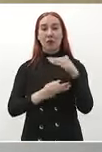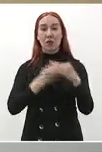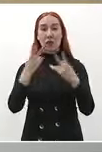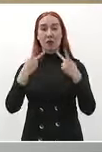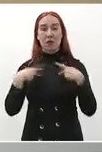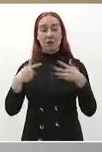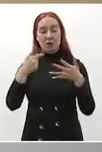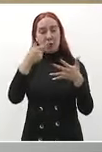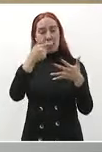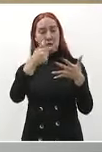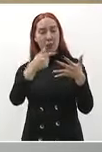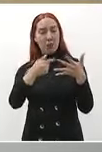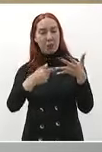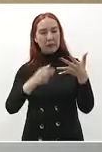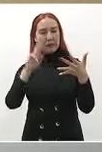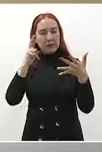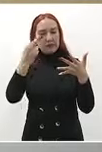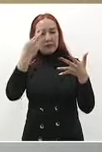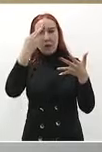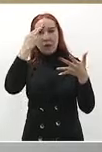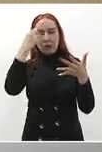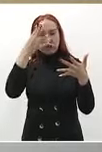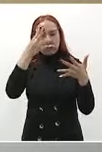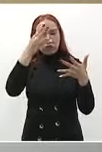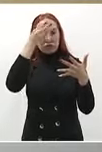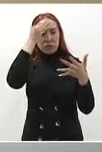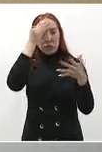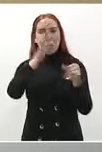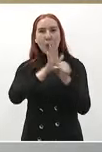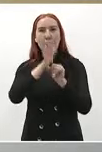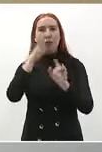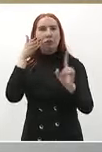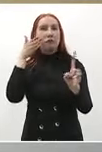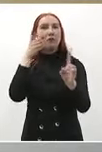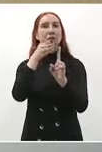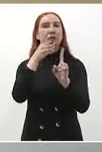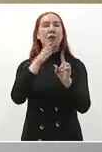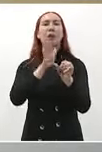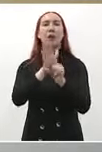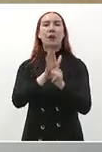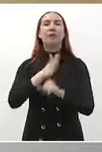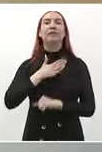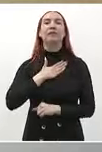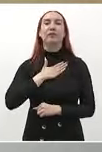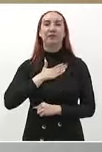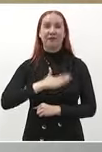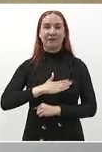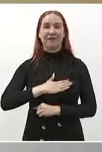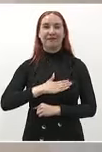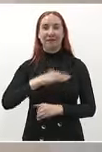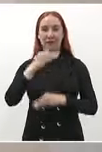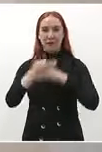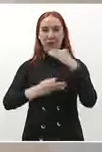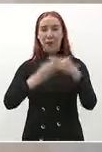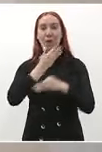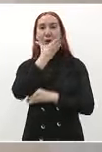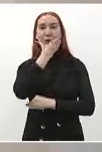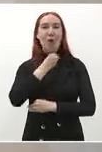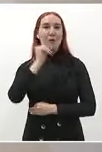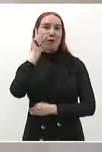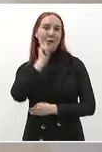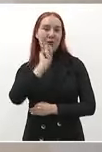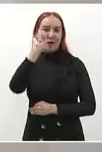analizamos su pensamiento lo que buscaban era la justicia para el pueblo y eso es